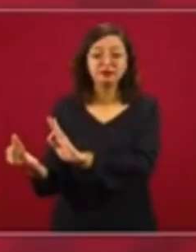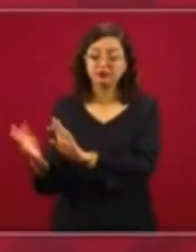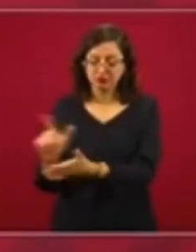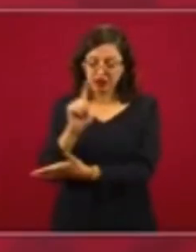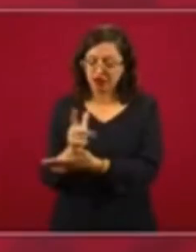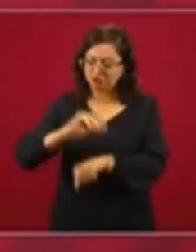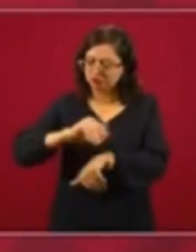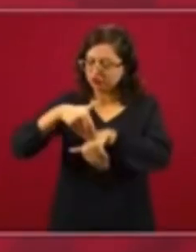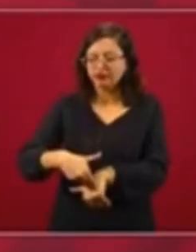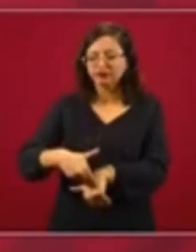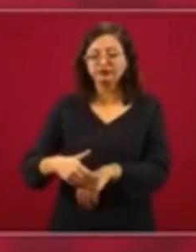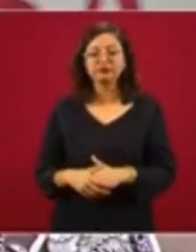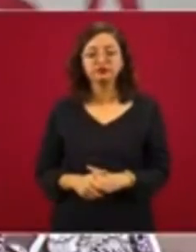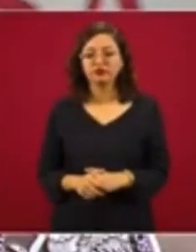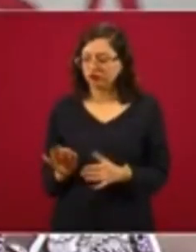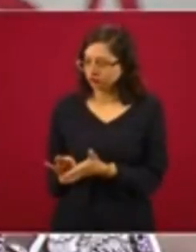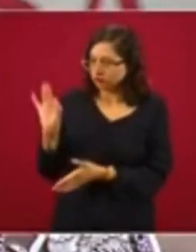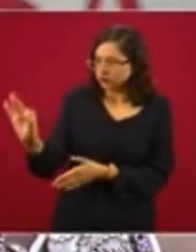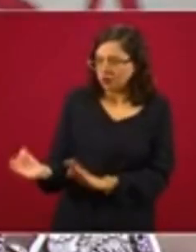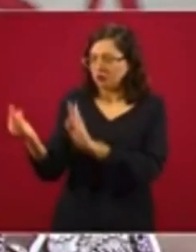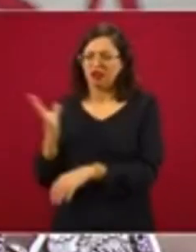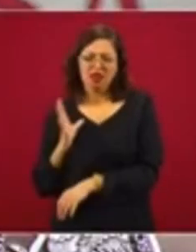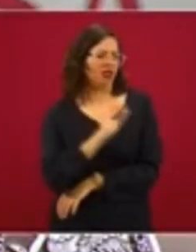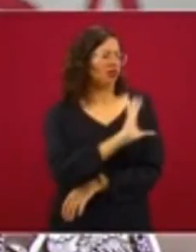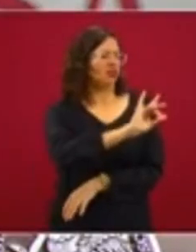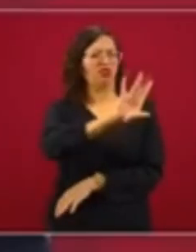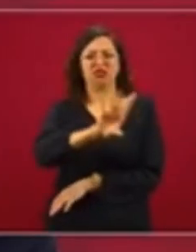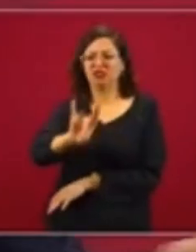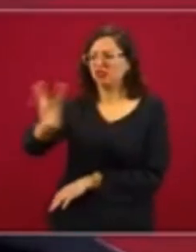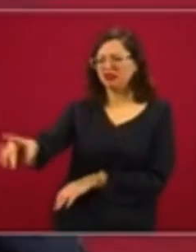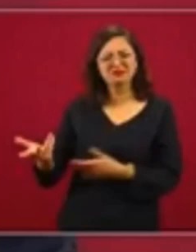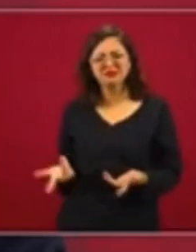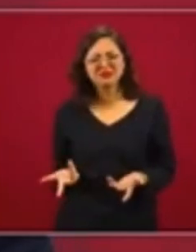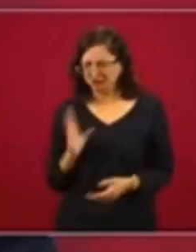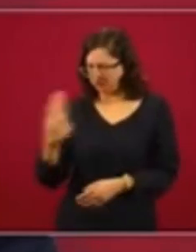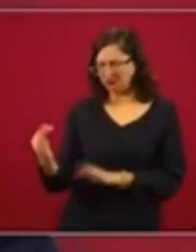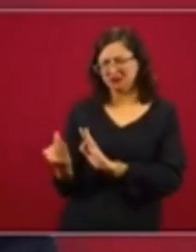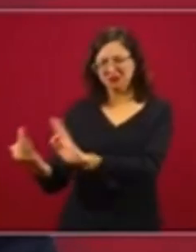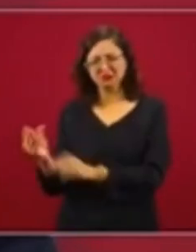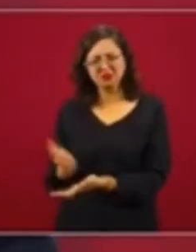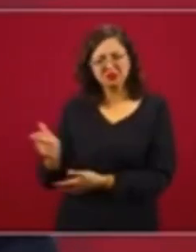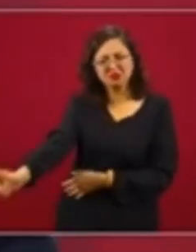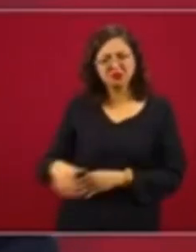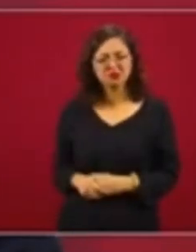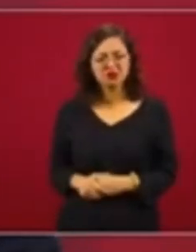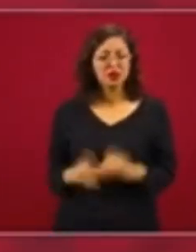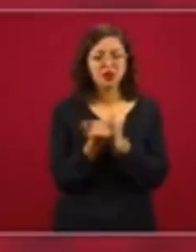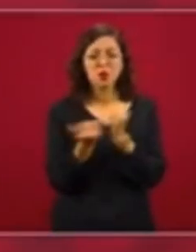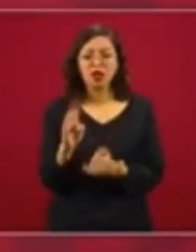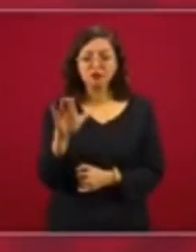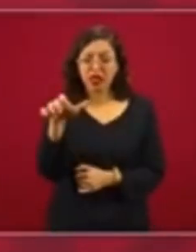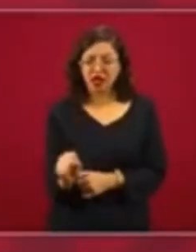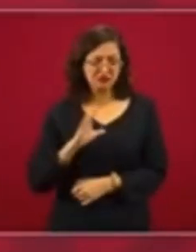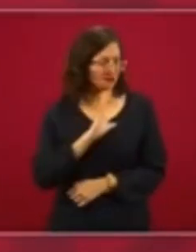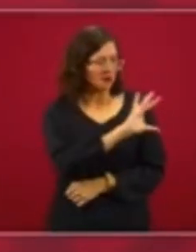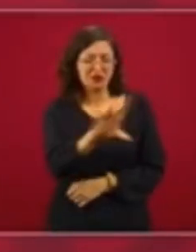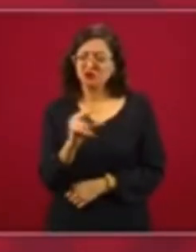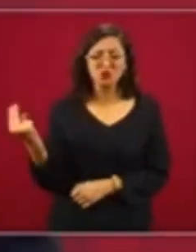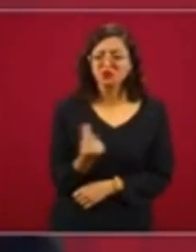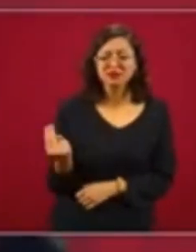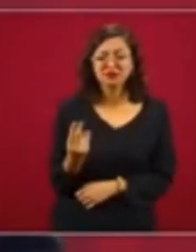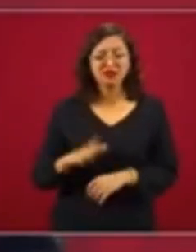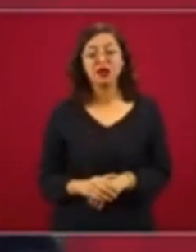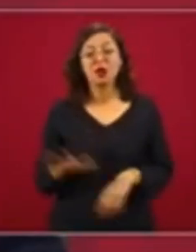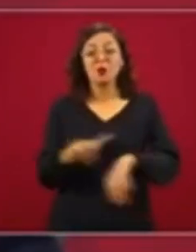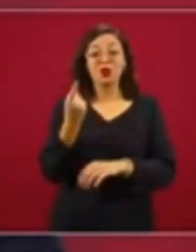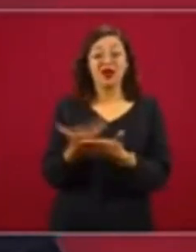conformidad con la ley, pues entregárselos de manera directa. Como las becas. Ya sin intermediarios. Porque